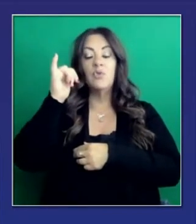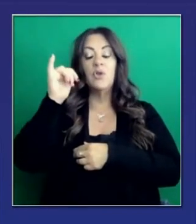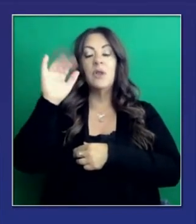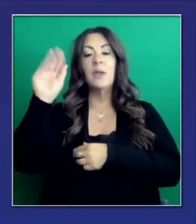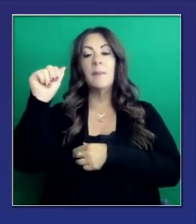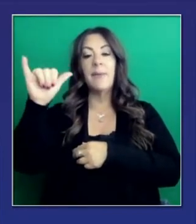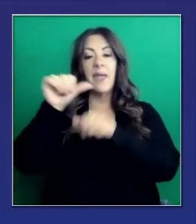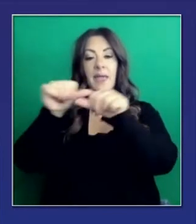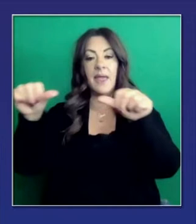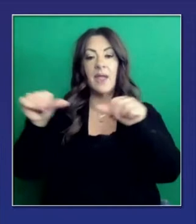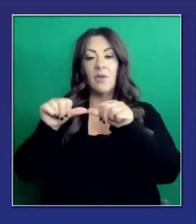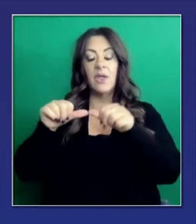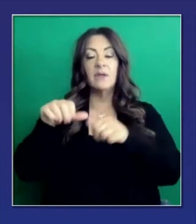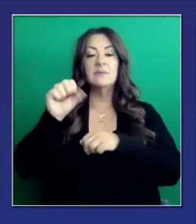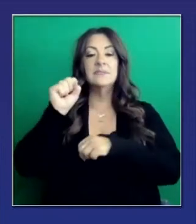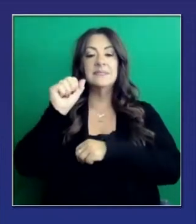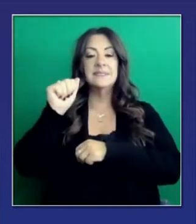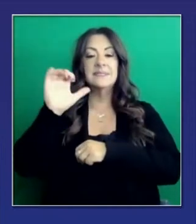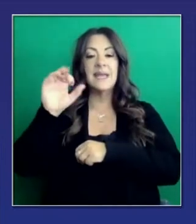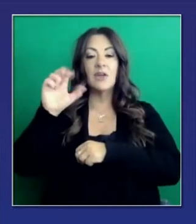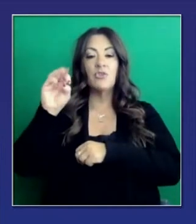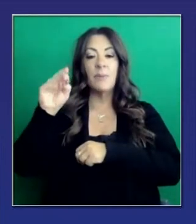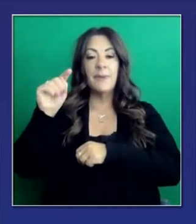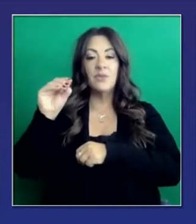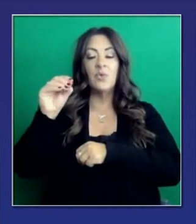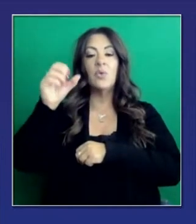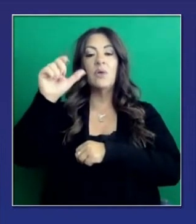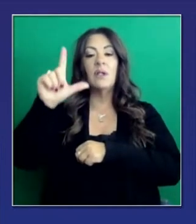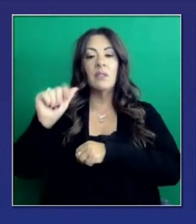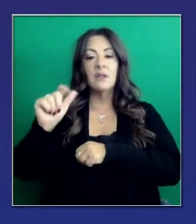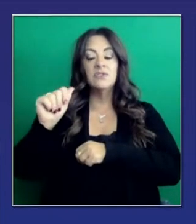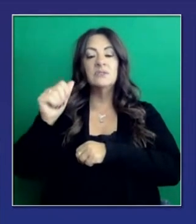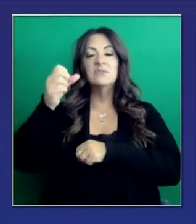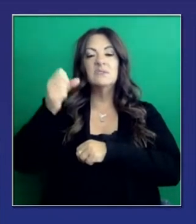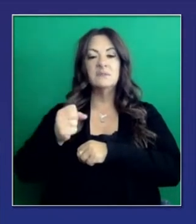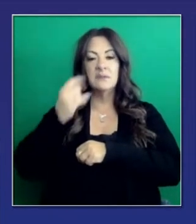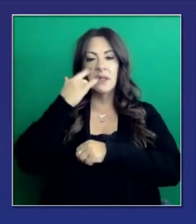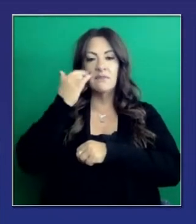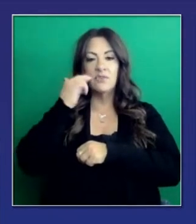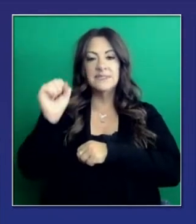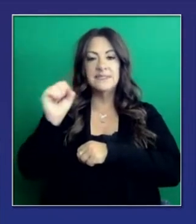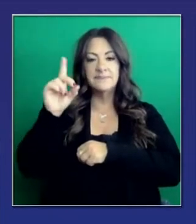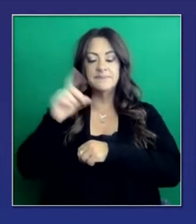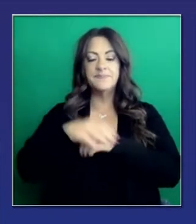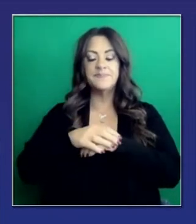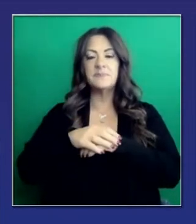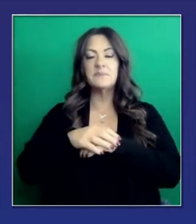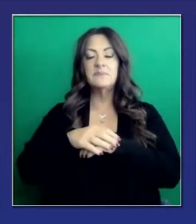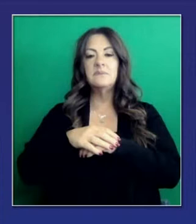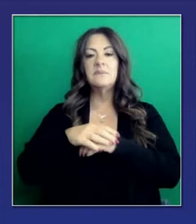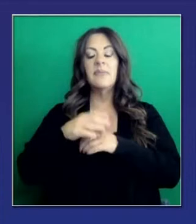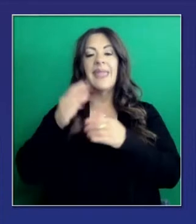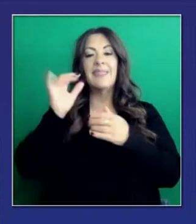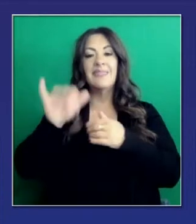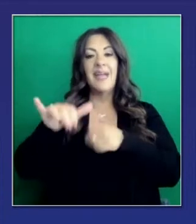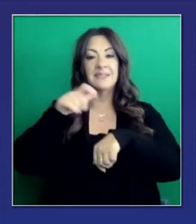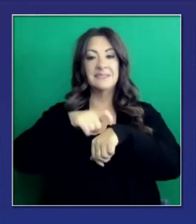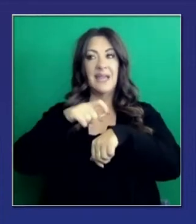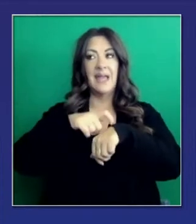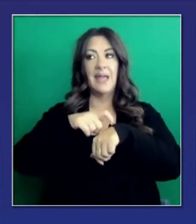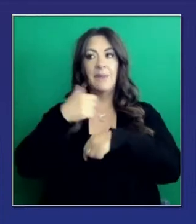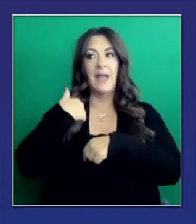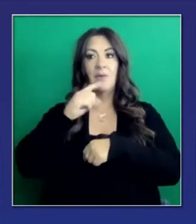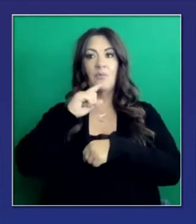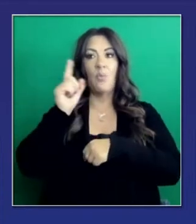Bahía y el área de Sacramento, la orden de quedarse en casa que empezó después de que una región bajó por debajo de 15